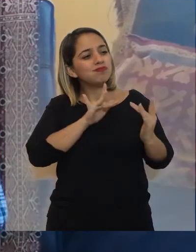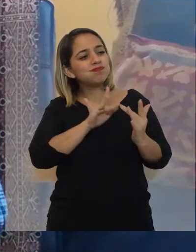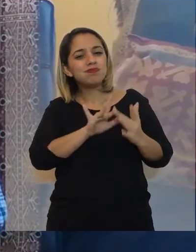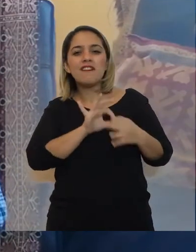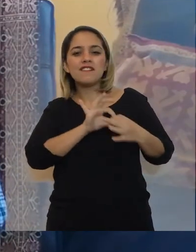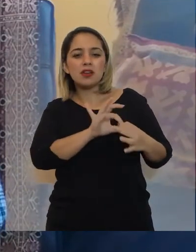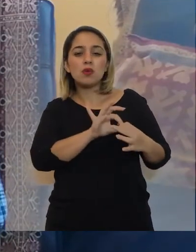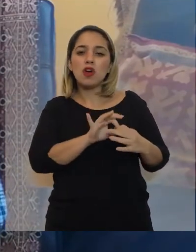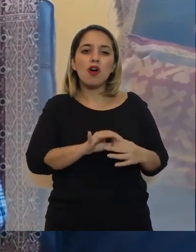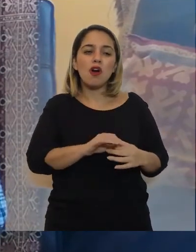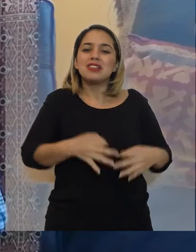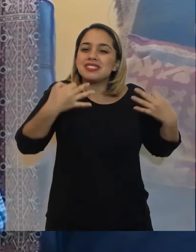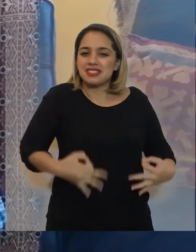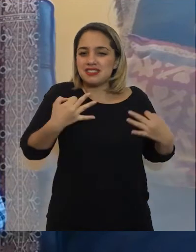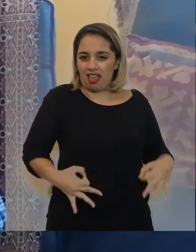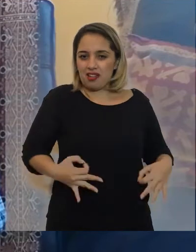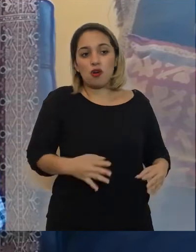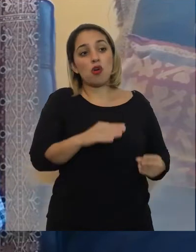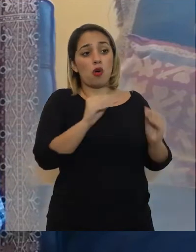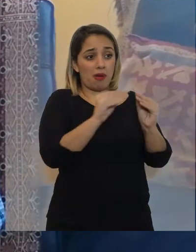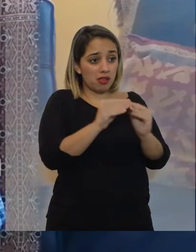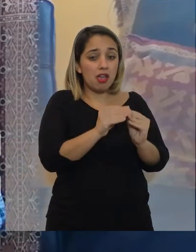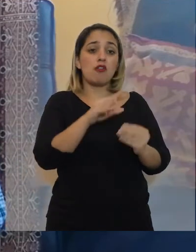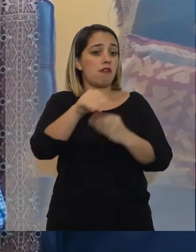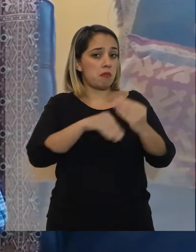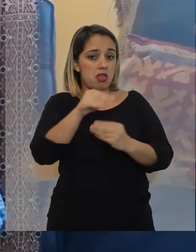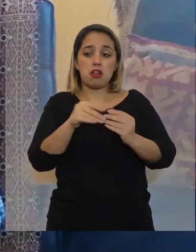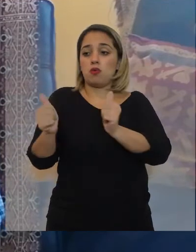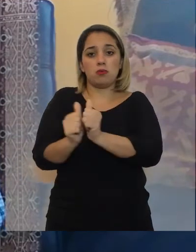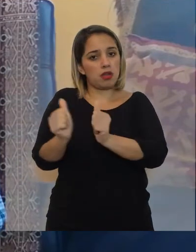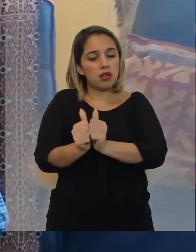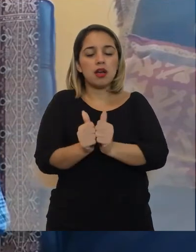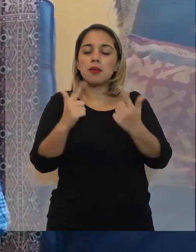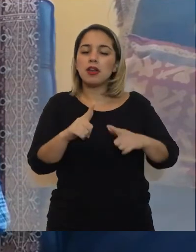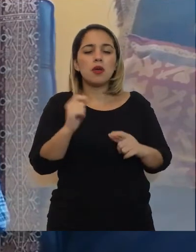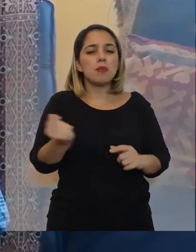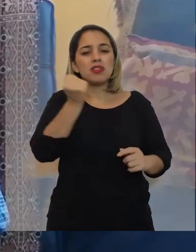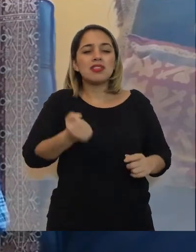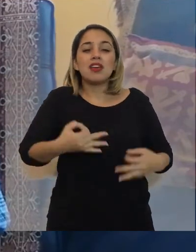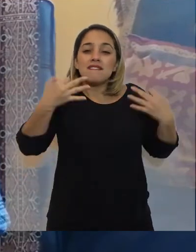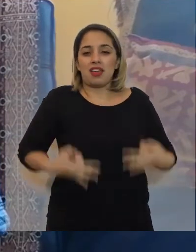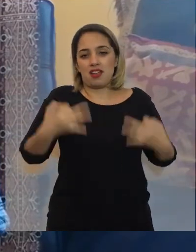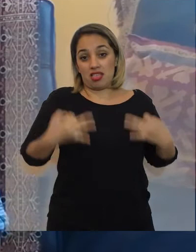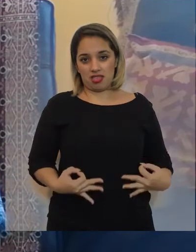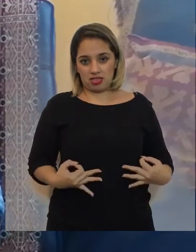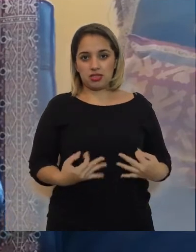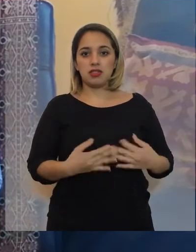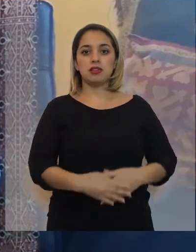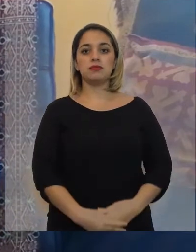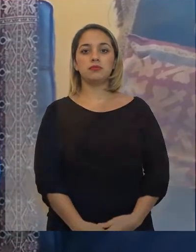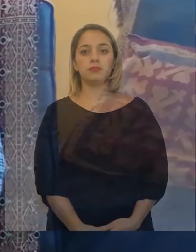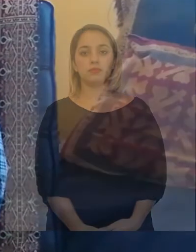vínculo sin 0 con tus hijos, con tus compañeros y compañeras y con tu familia